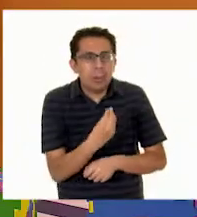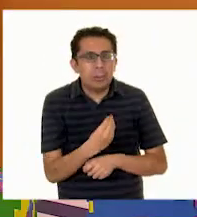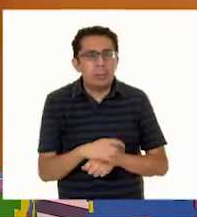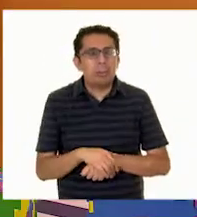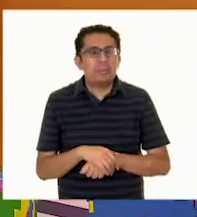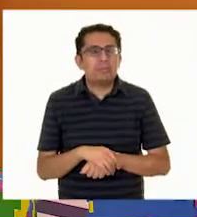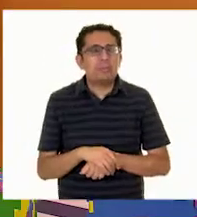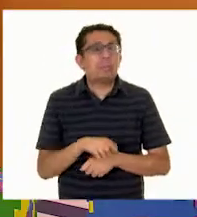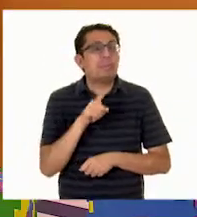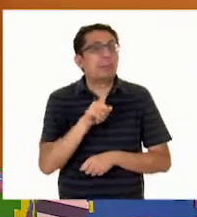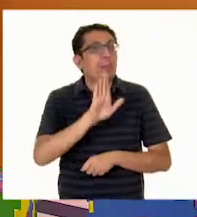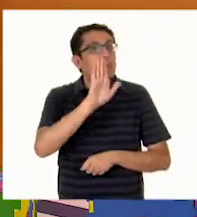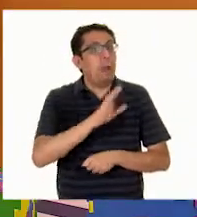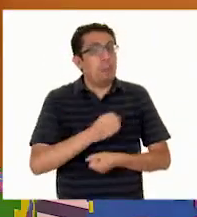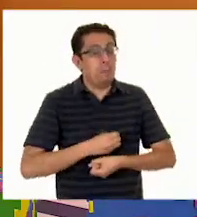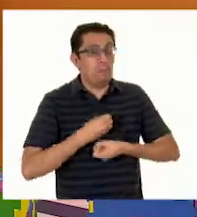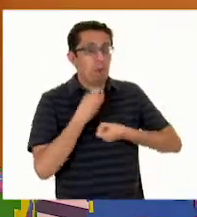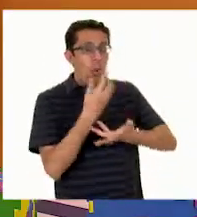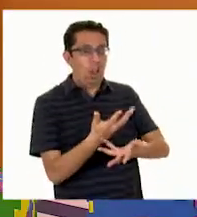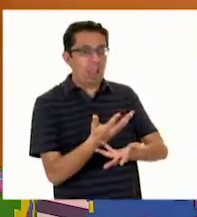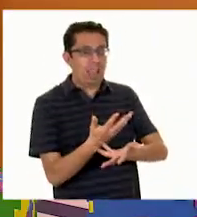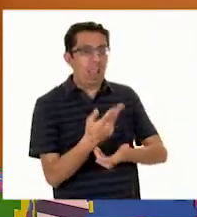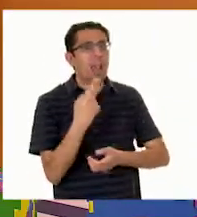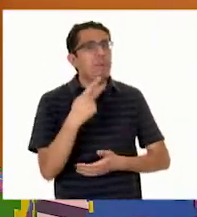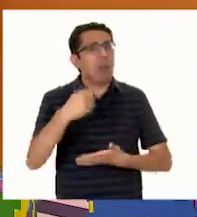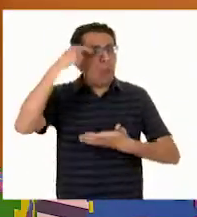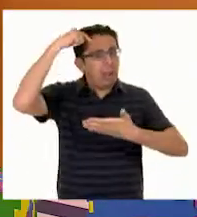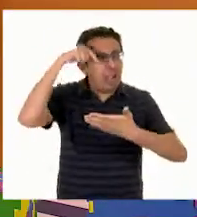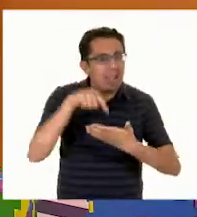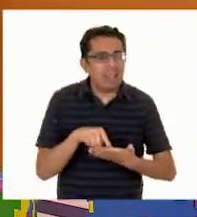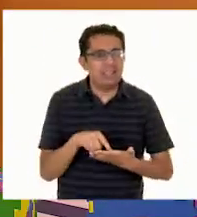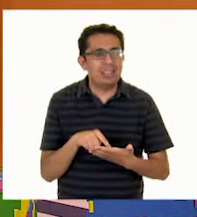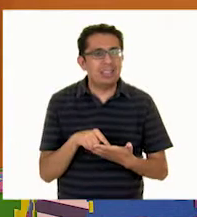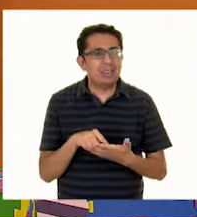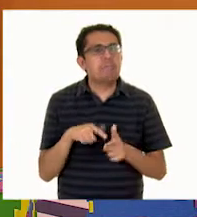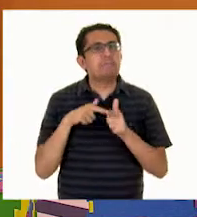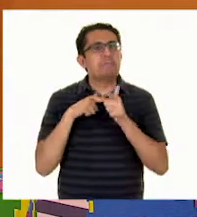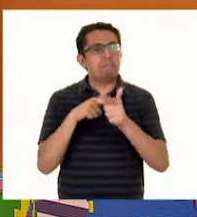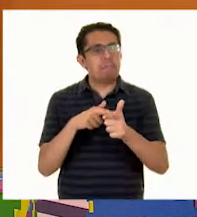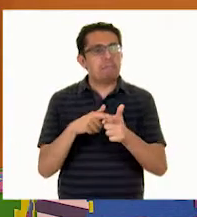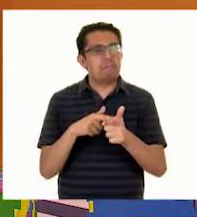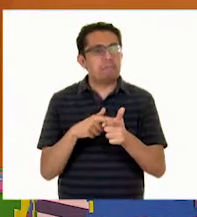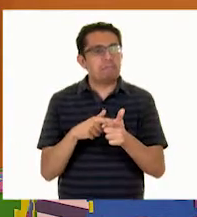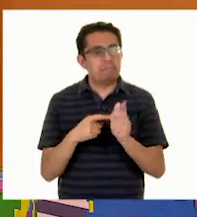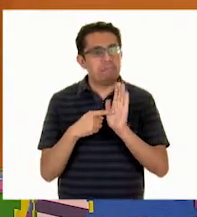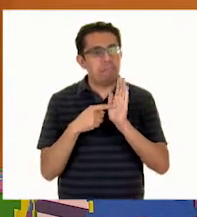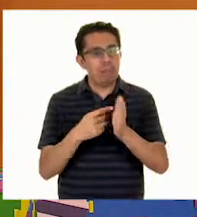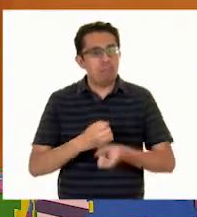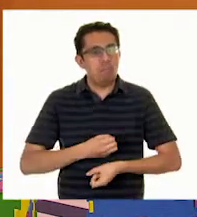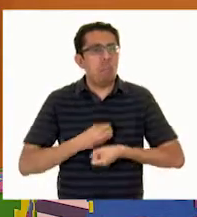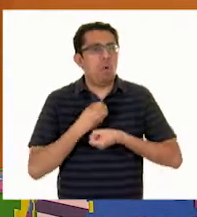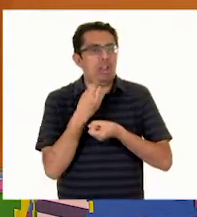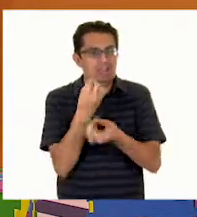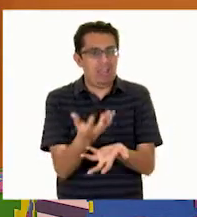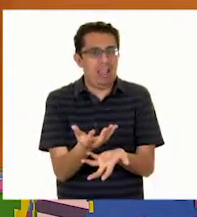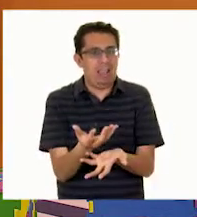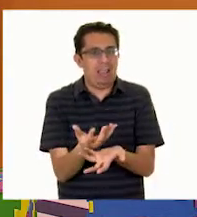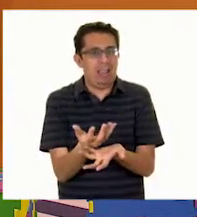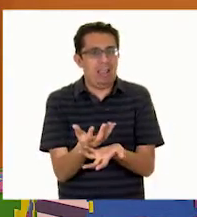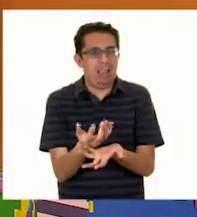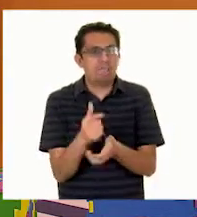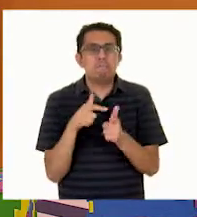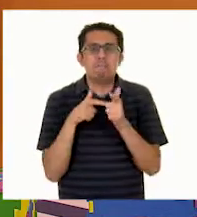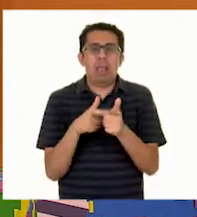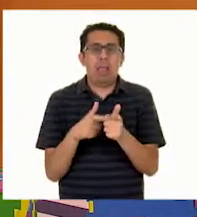pueta, qué barbaridad. Oye, pero justamente, ¿qué crees? ¿Qué te parece si seguimos con la poesía a la que has invitado tú y nos seguimos